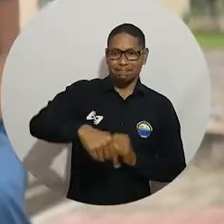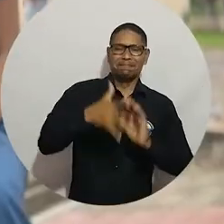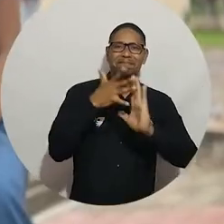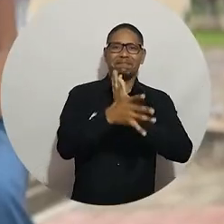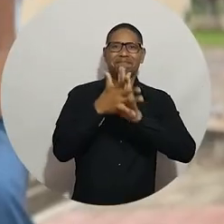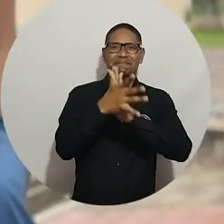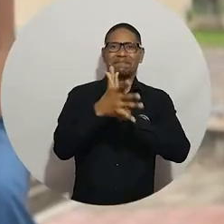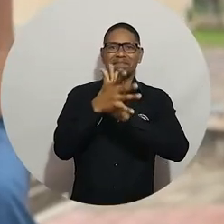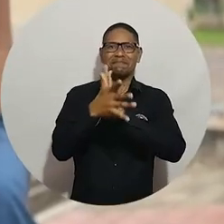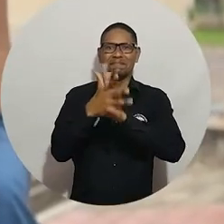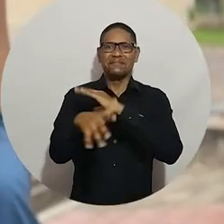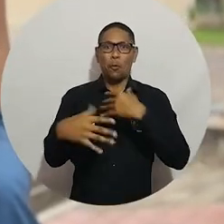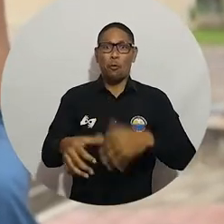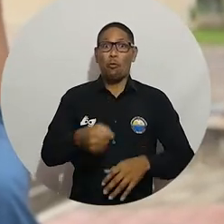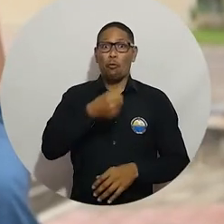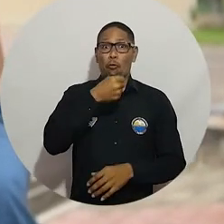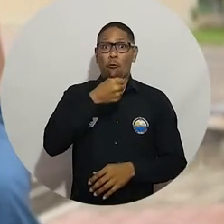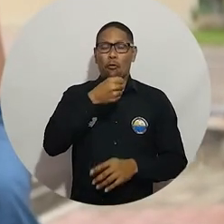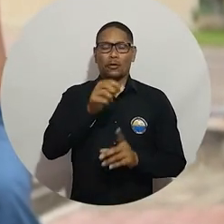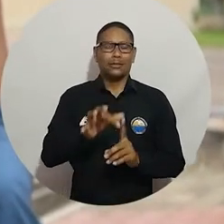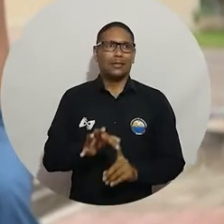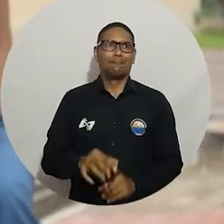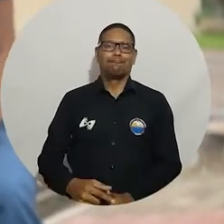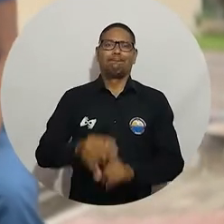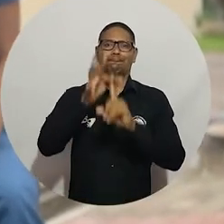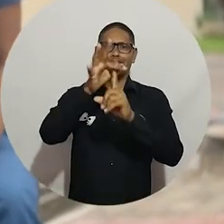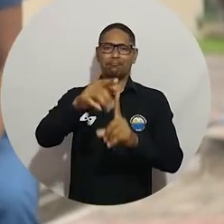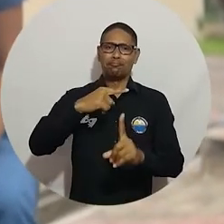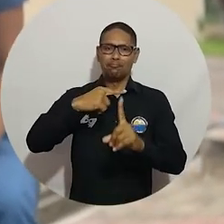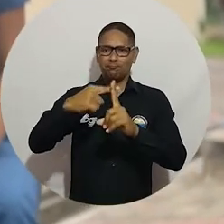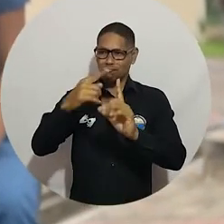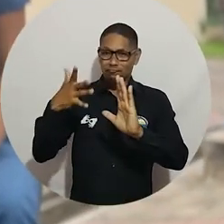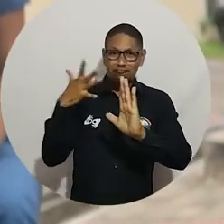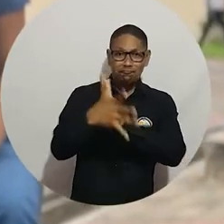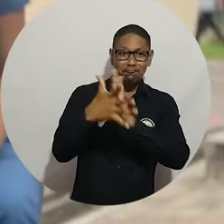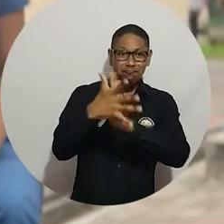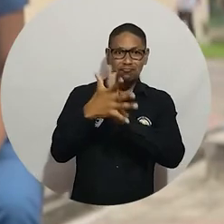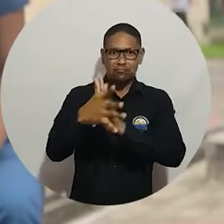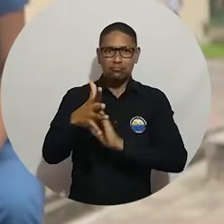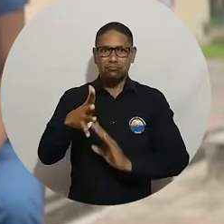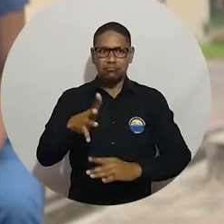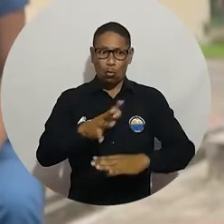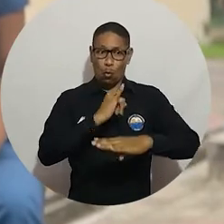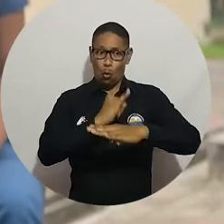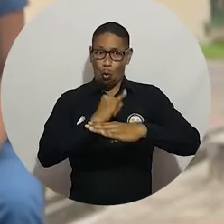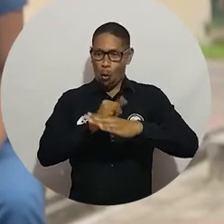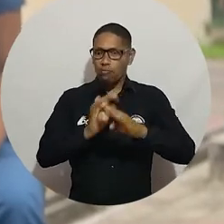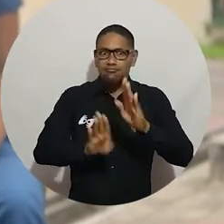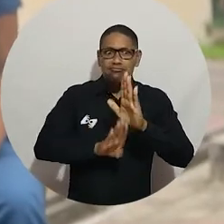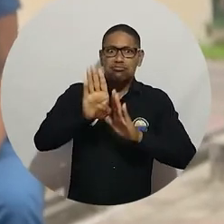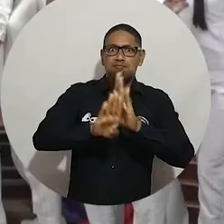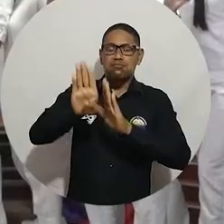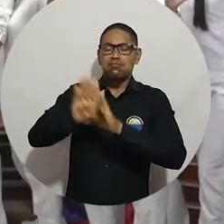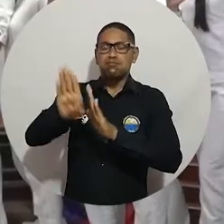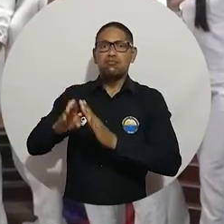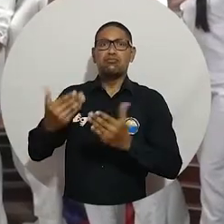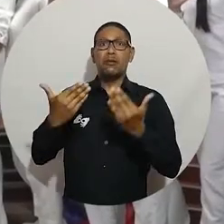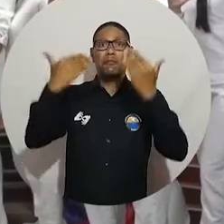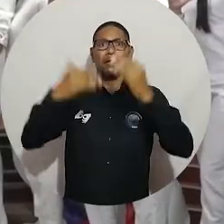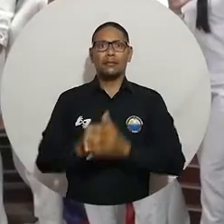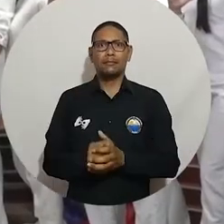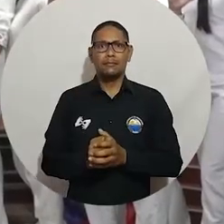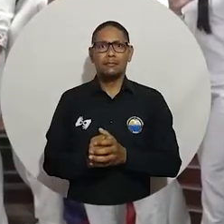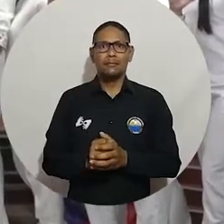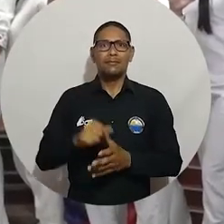Se trata esta vez del programa de enfermería que obtuvo la acreditación internacional ARCUSUR por un periodo de seis años. Luego de